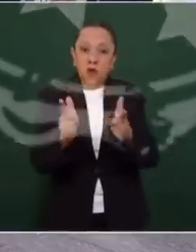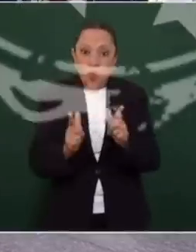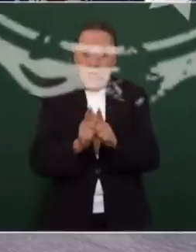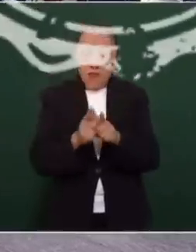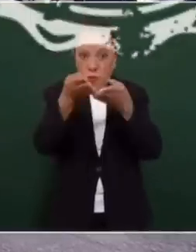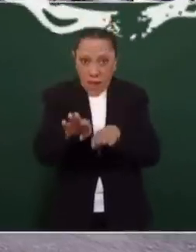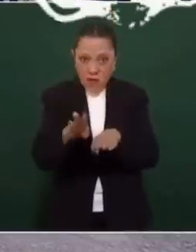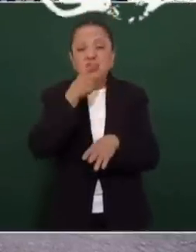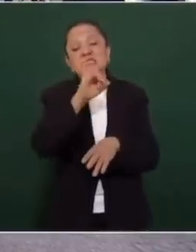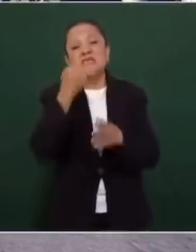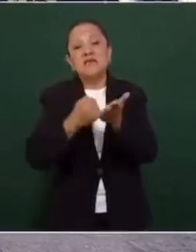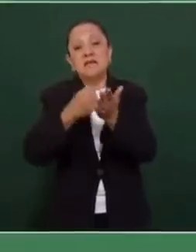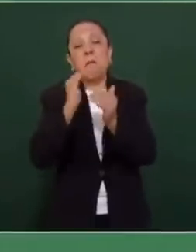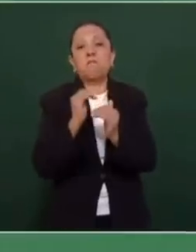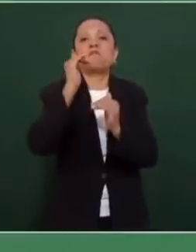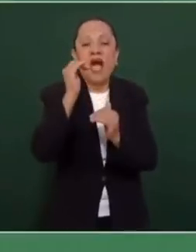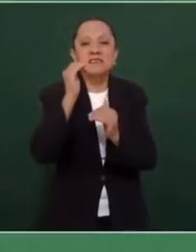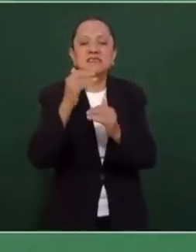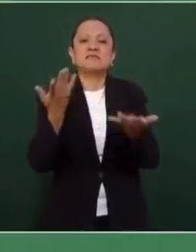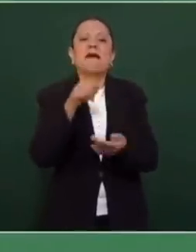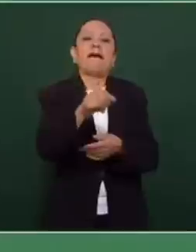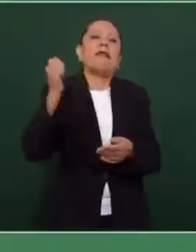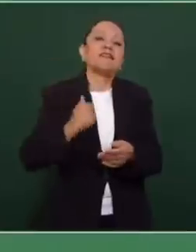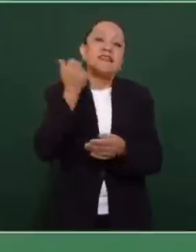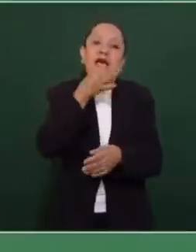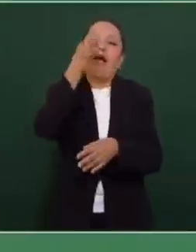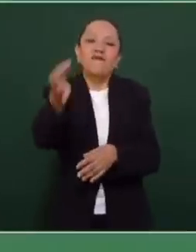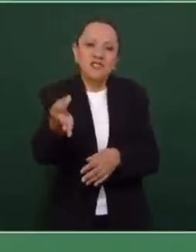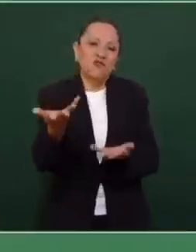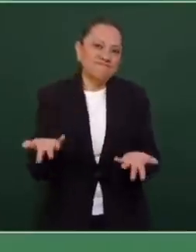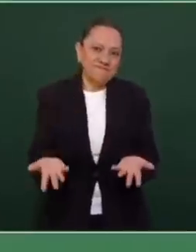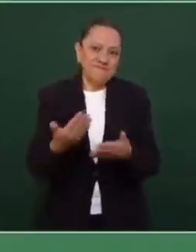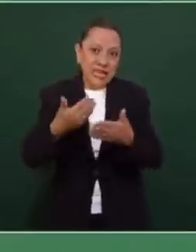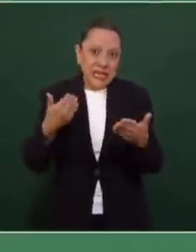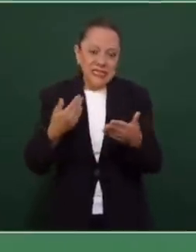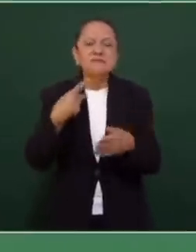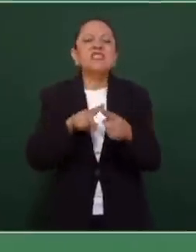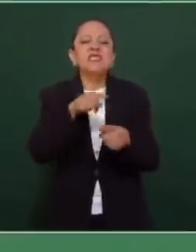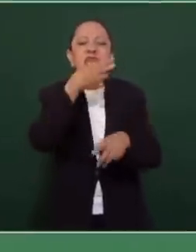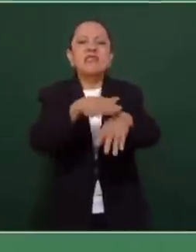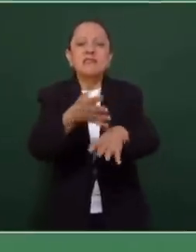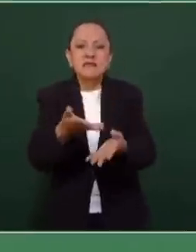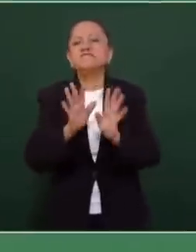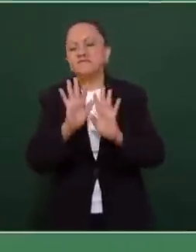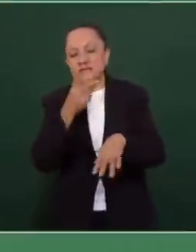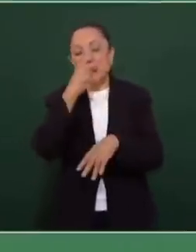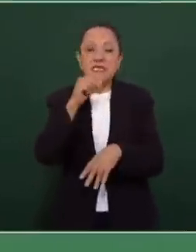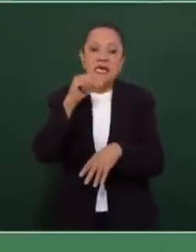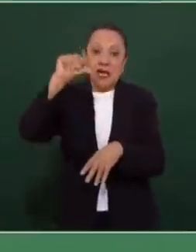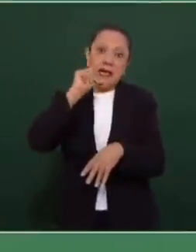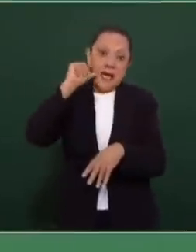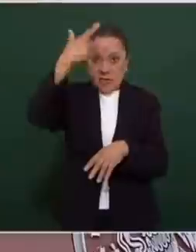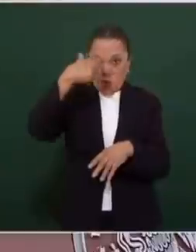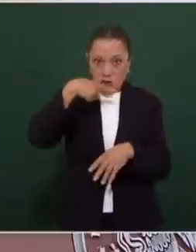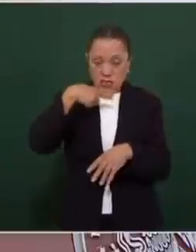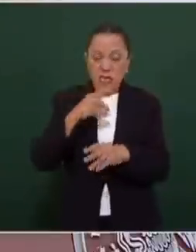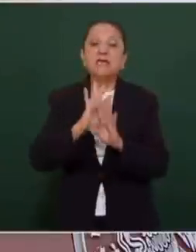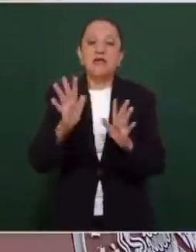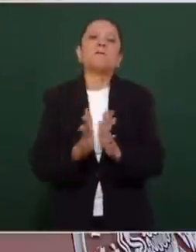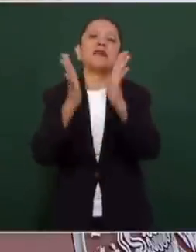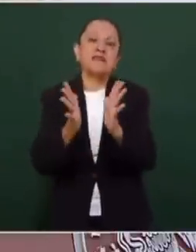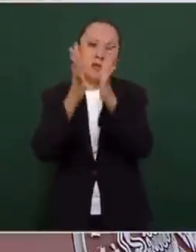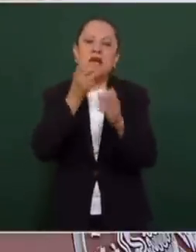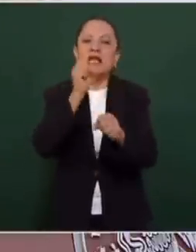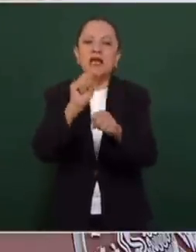Pues miren, participa en la reunión del Banco de México el secretario de Hacienda.